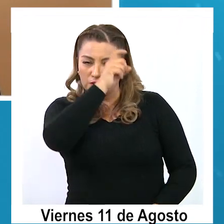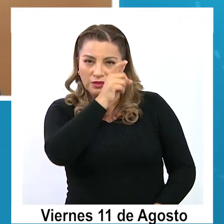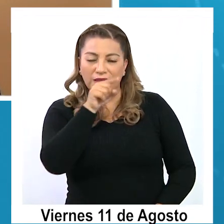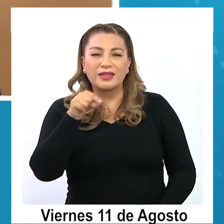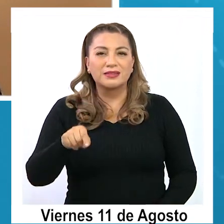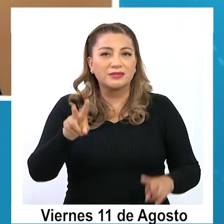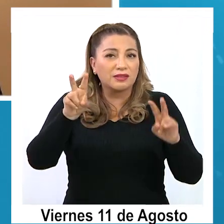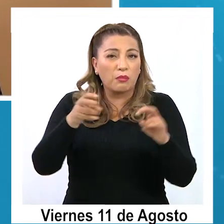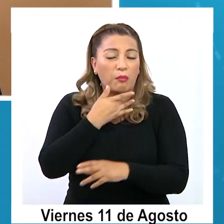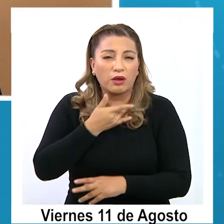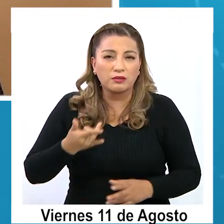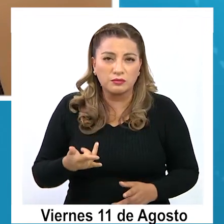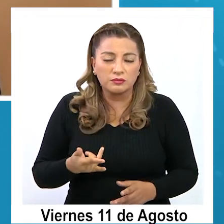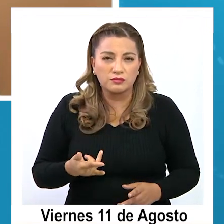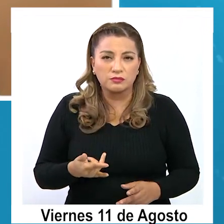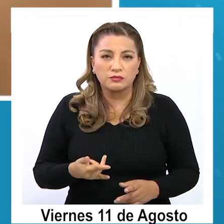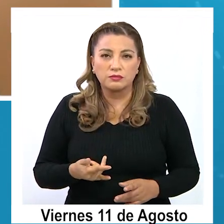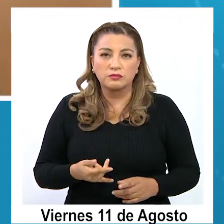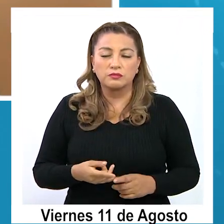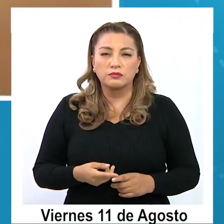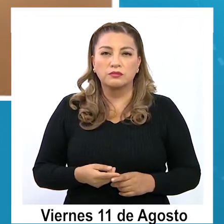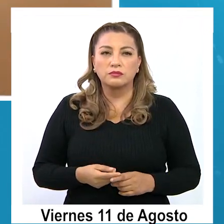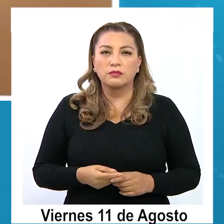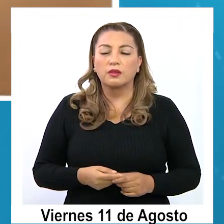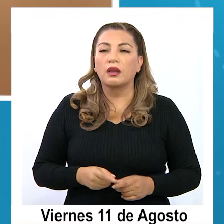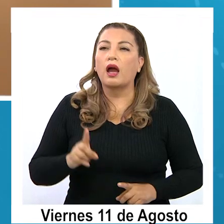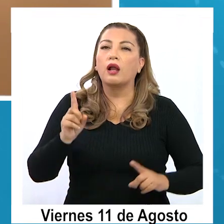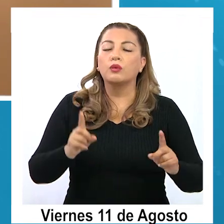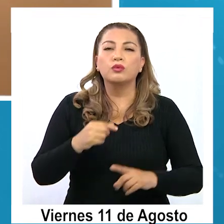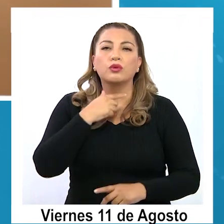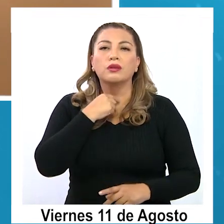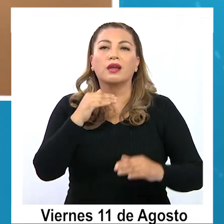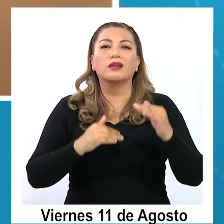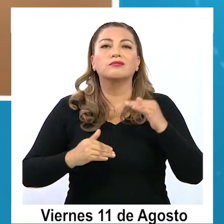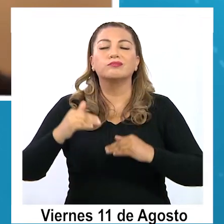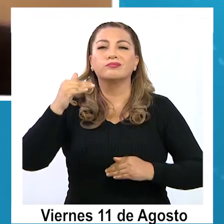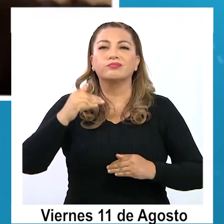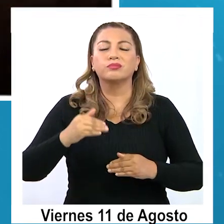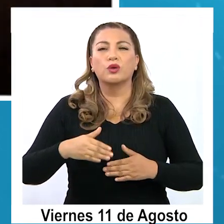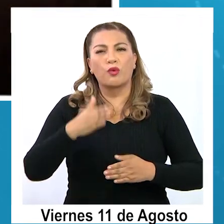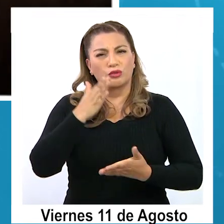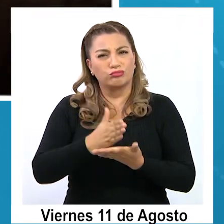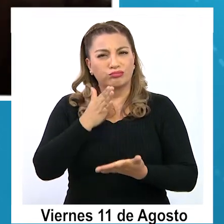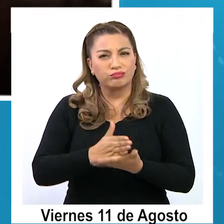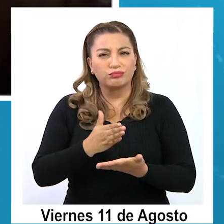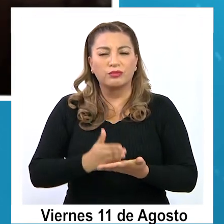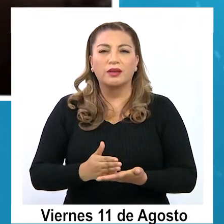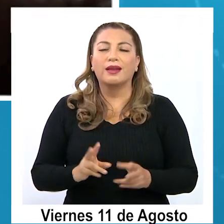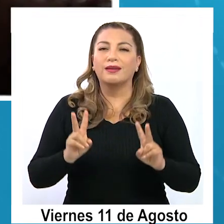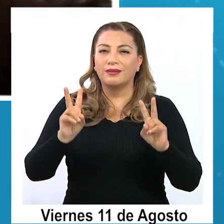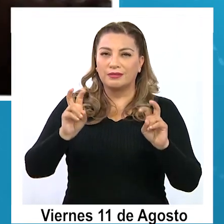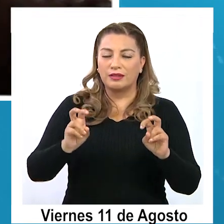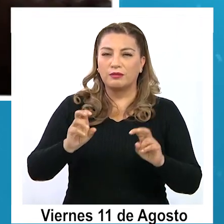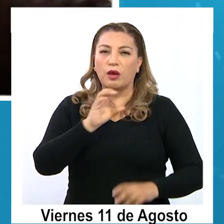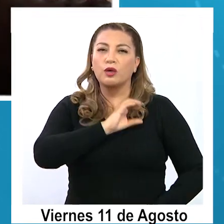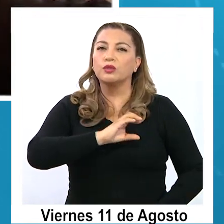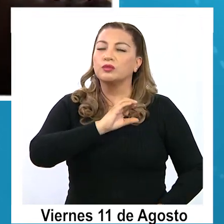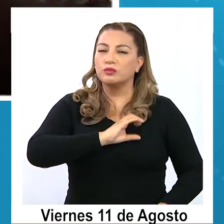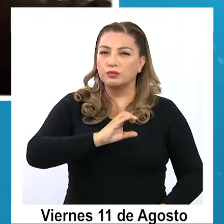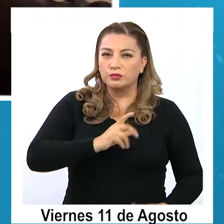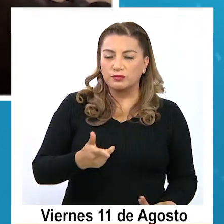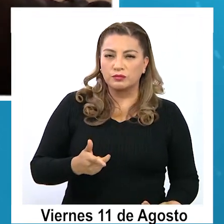dificultad viene porque un régimen presidencial es un régimen muy rígido respecto al comportamiento del poder